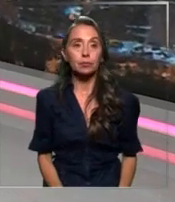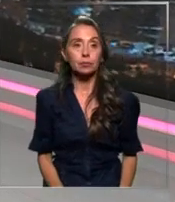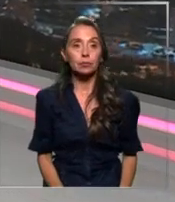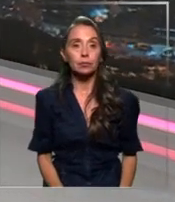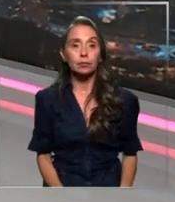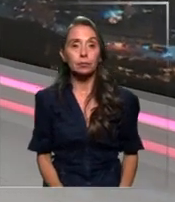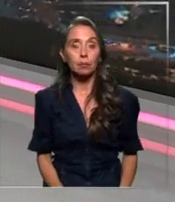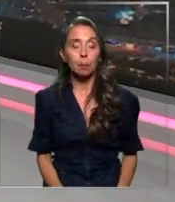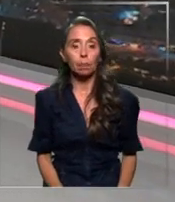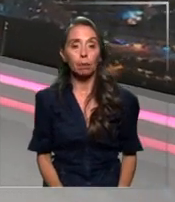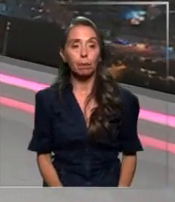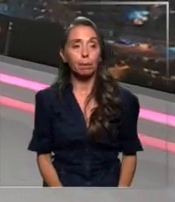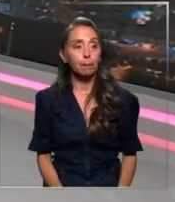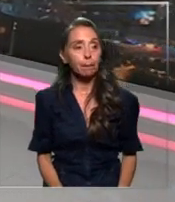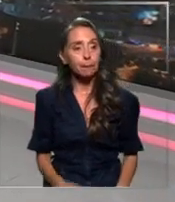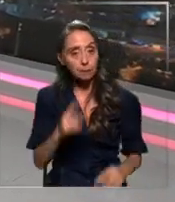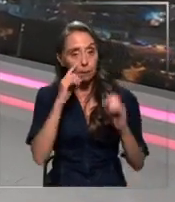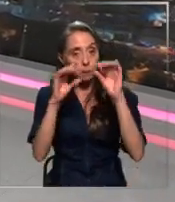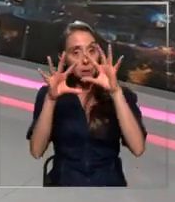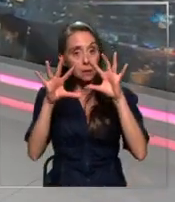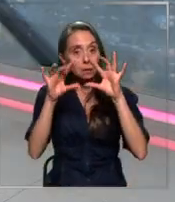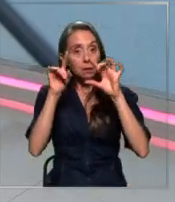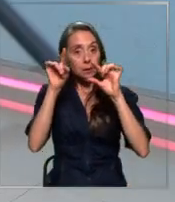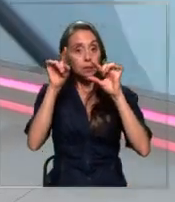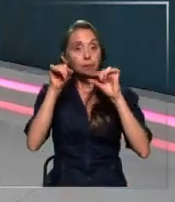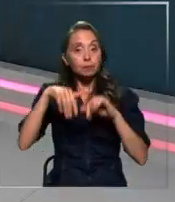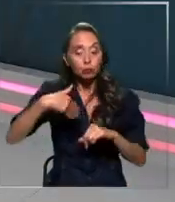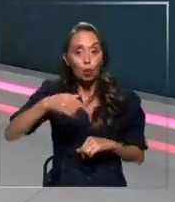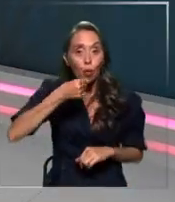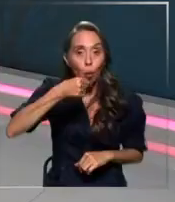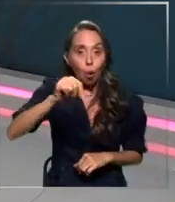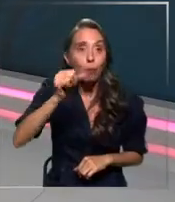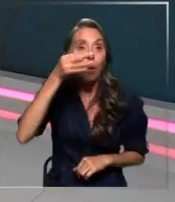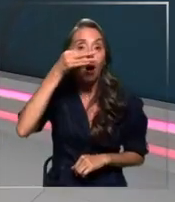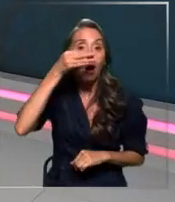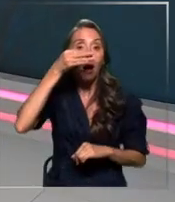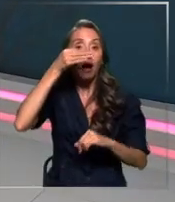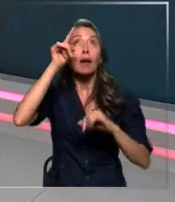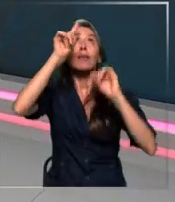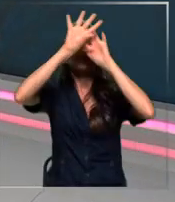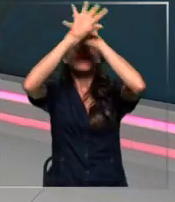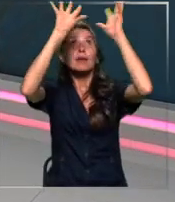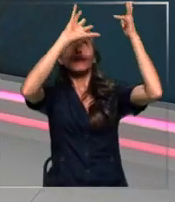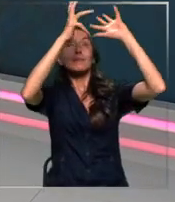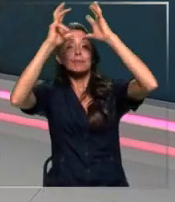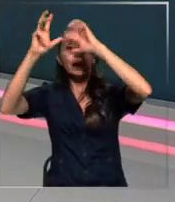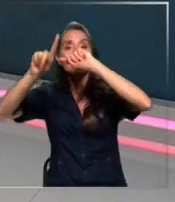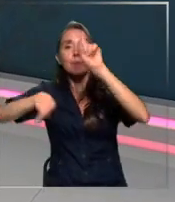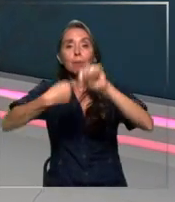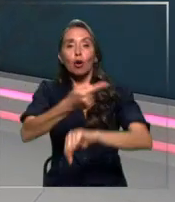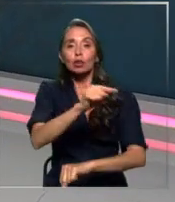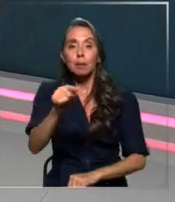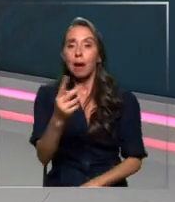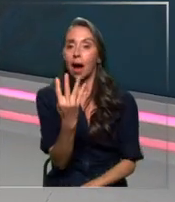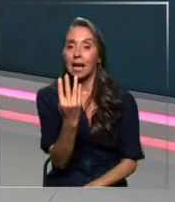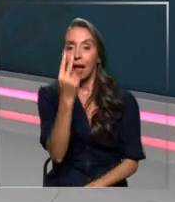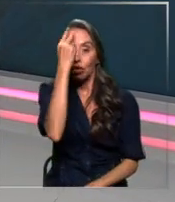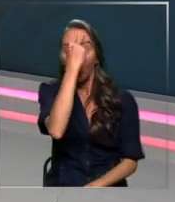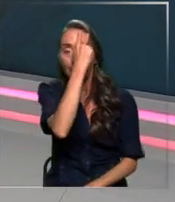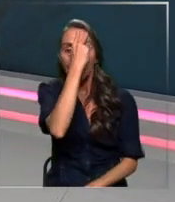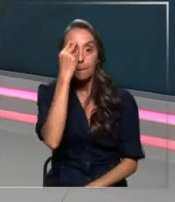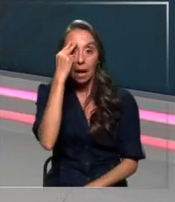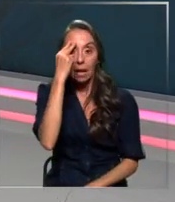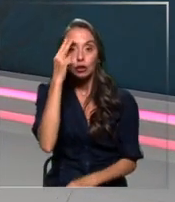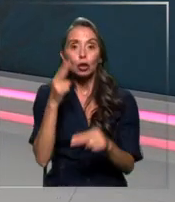Y vamos a hablar ahora de un llamativo fenómeno astronómico que vamos a poder disfrutar en nuestro país la próxima semana, específicamente el 14 de marzo.